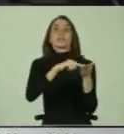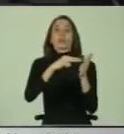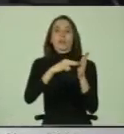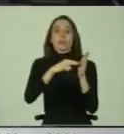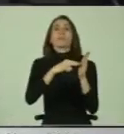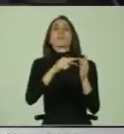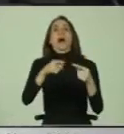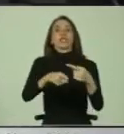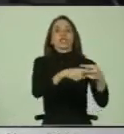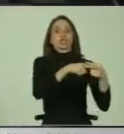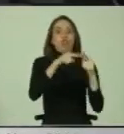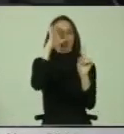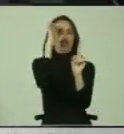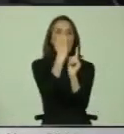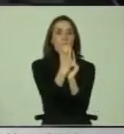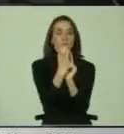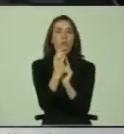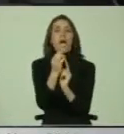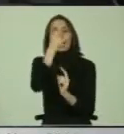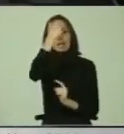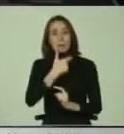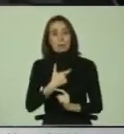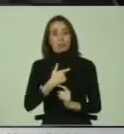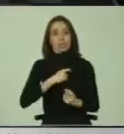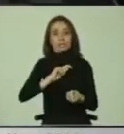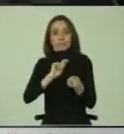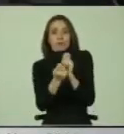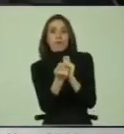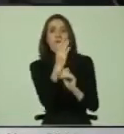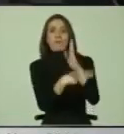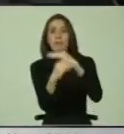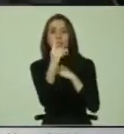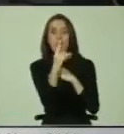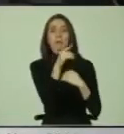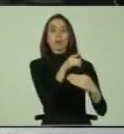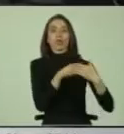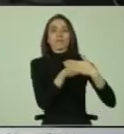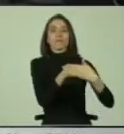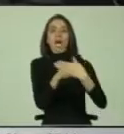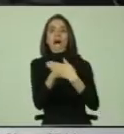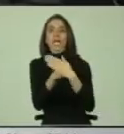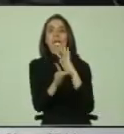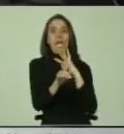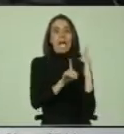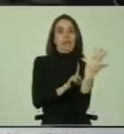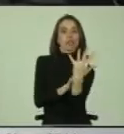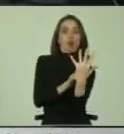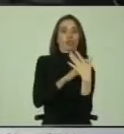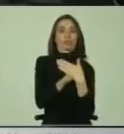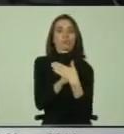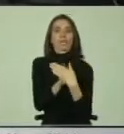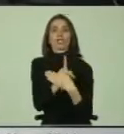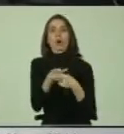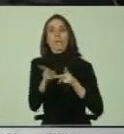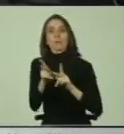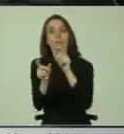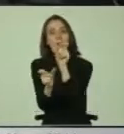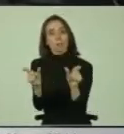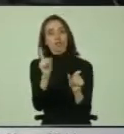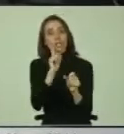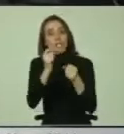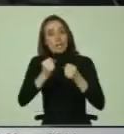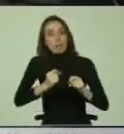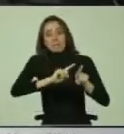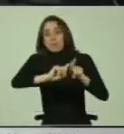discapacidad se origina por la interacción con un entorno que presenta barreras y no permite que personas con capacidades diversas